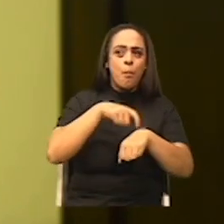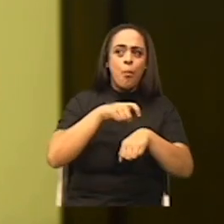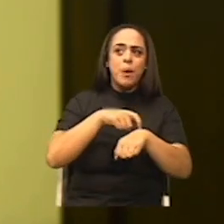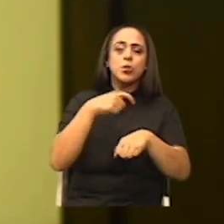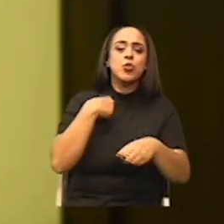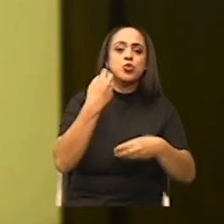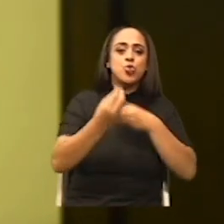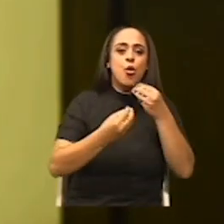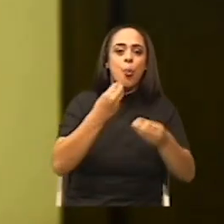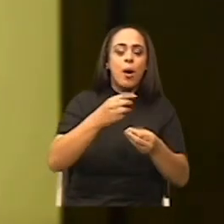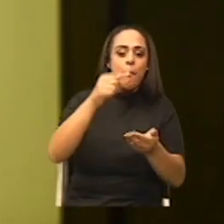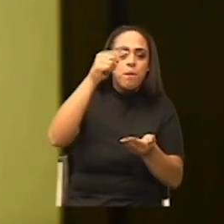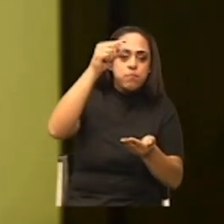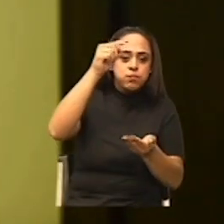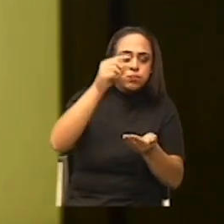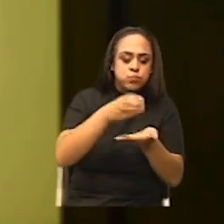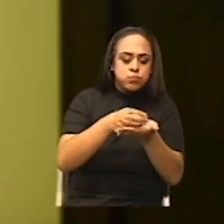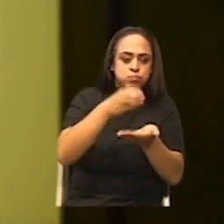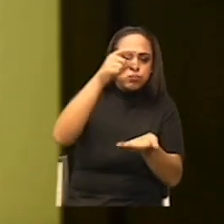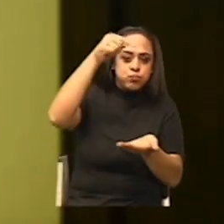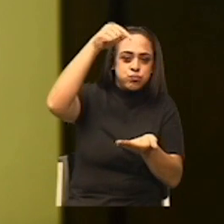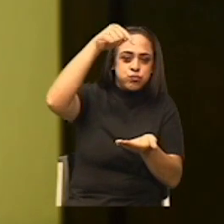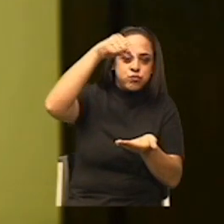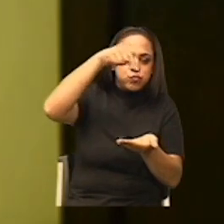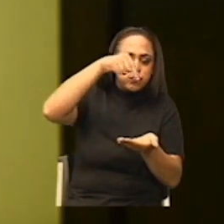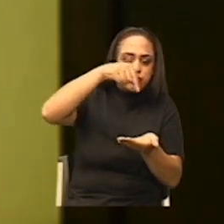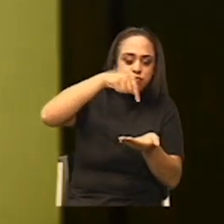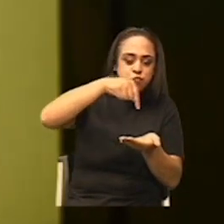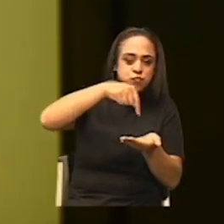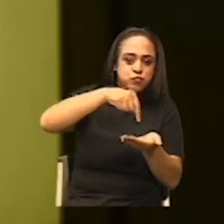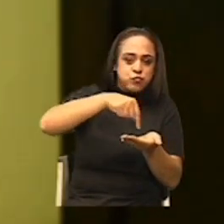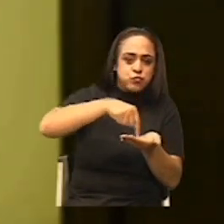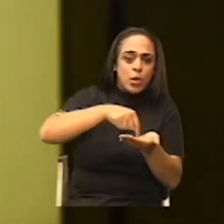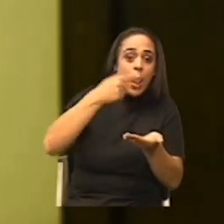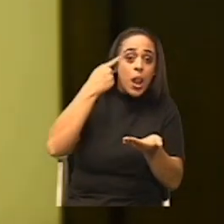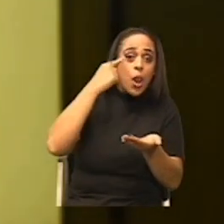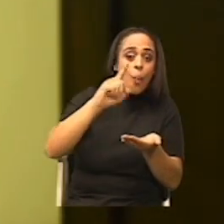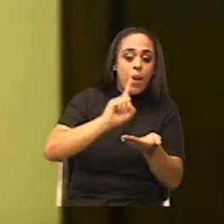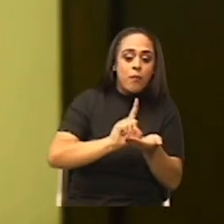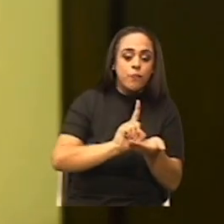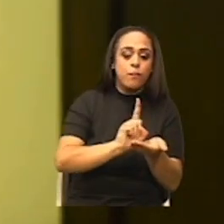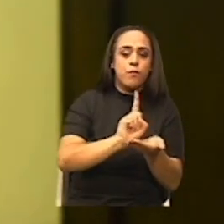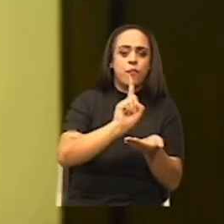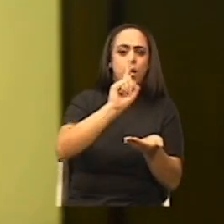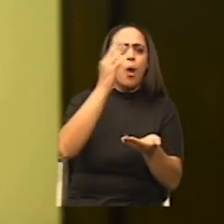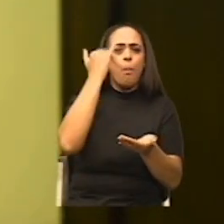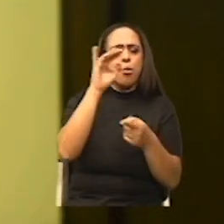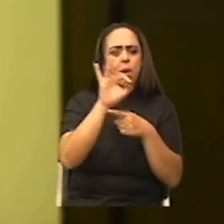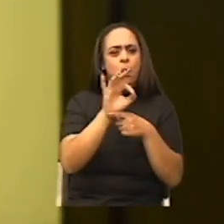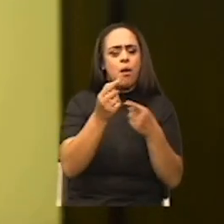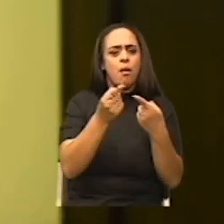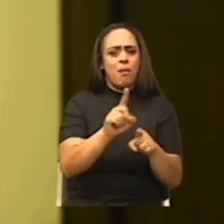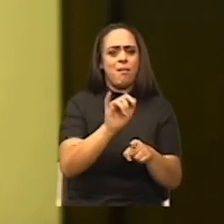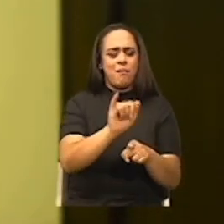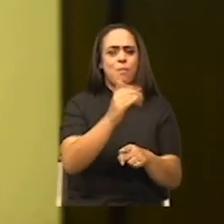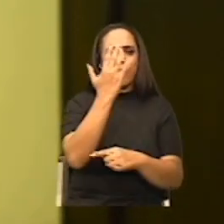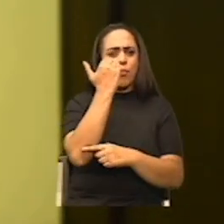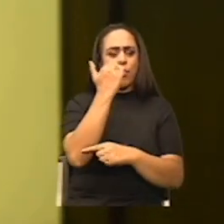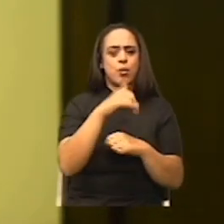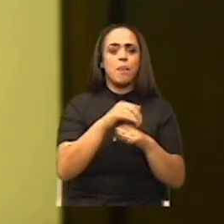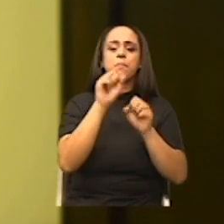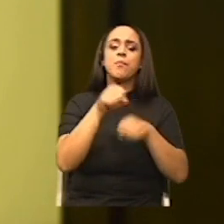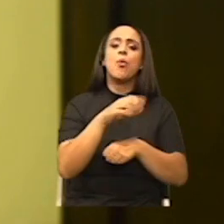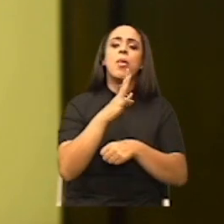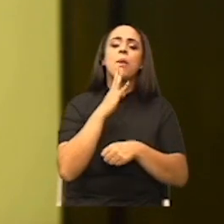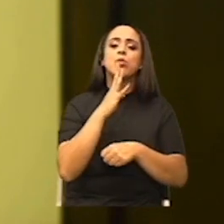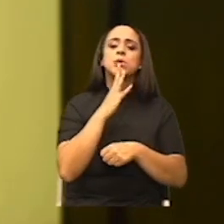gotero y cuando logramos que vuelva a ascender. ¿Por qué ocurre esto? Bueno, podríamos hablar de